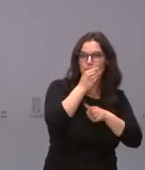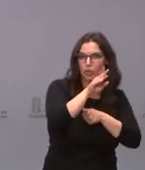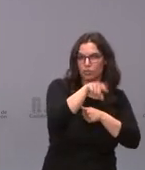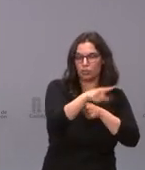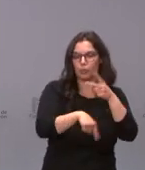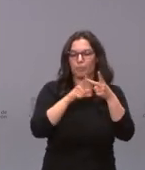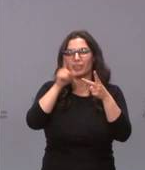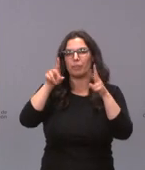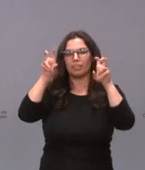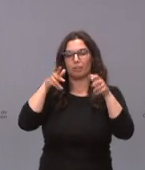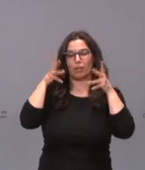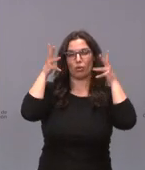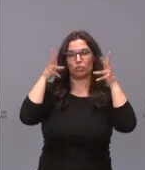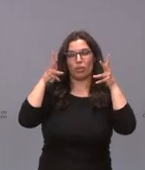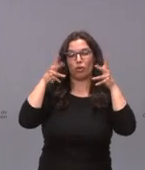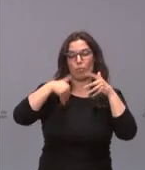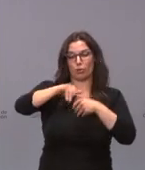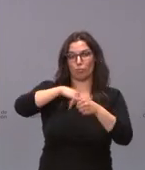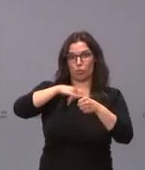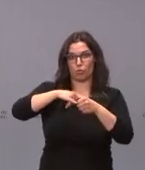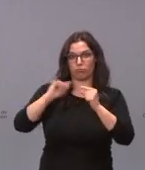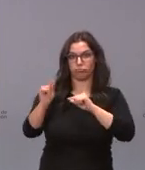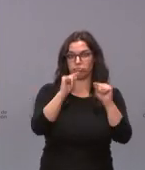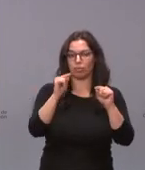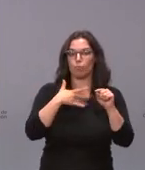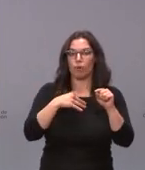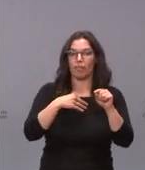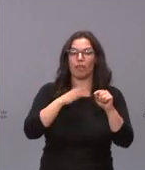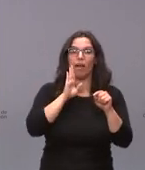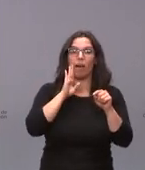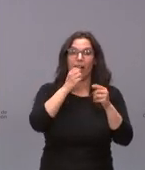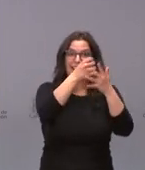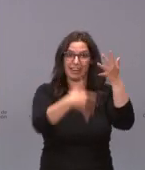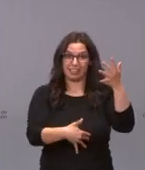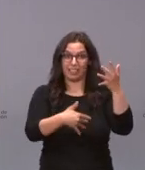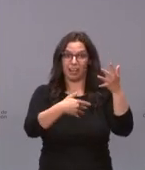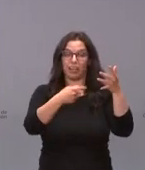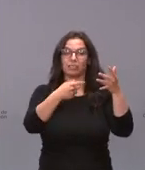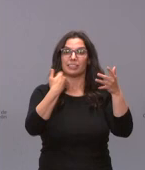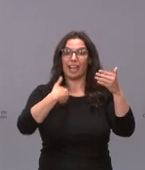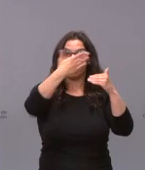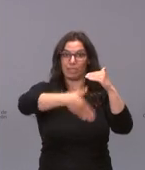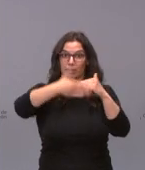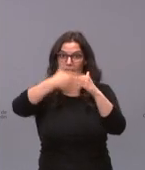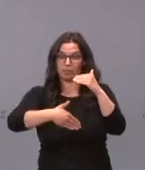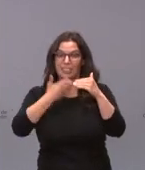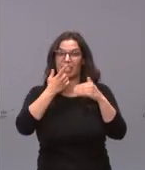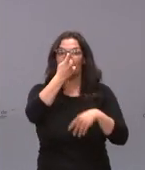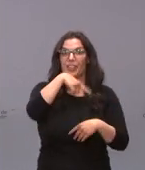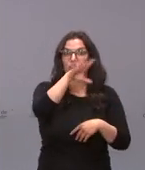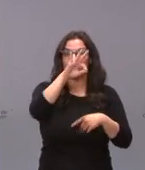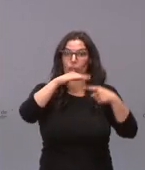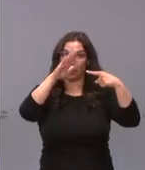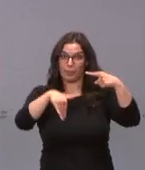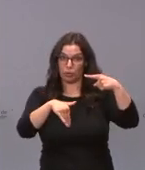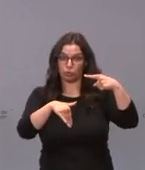el lunes se reabrirán en esos 21 municipios si alguno de ellos ha bajado de 150 la incidencia entiendo que sí pero